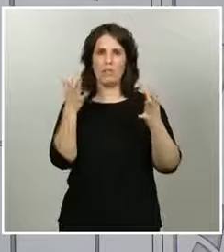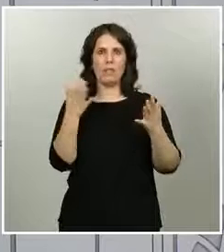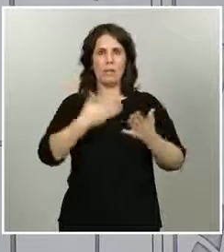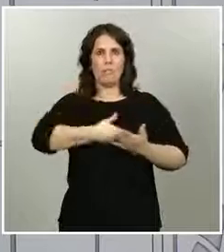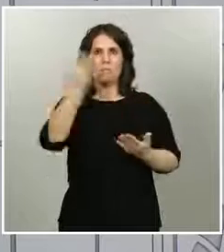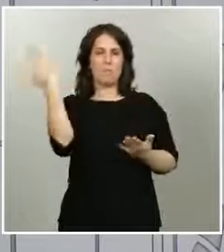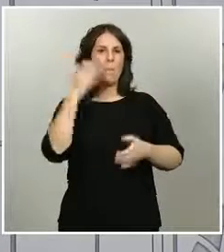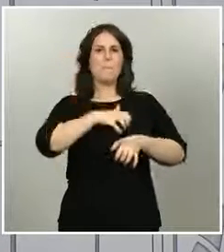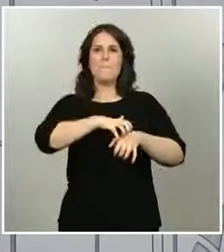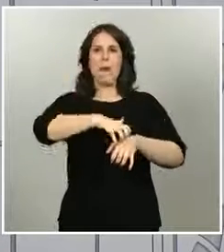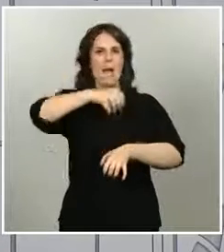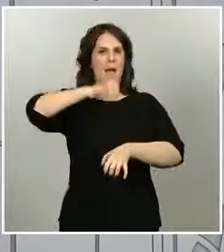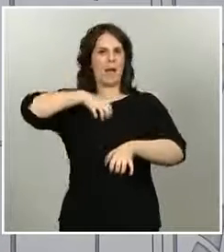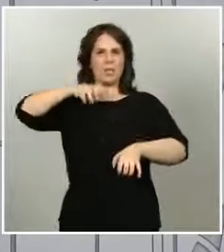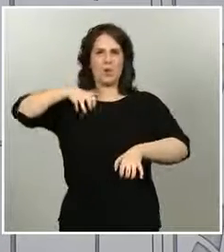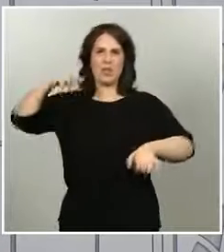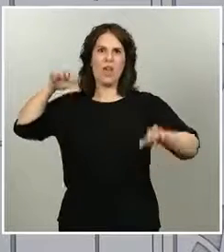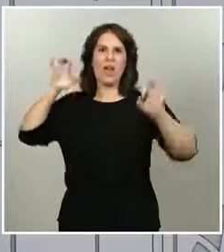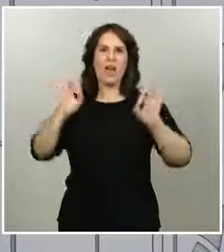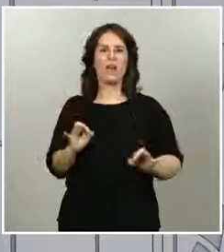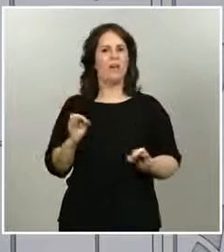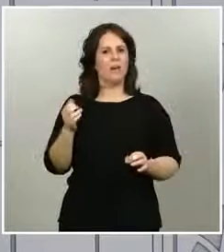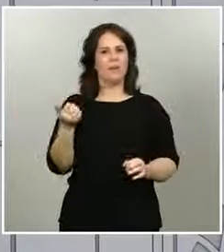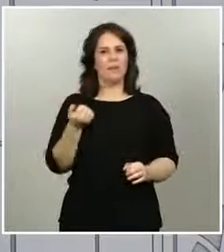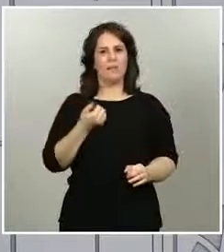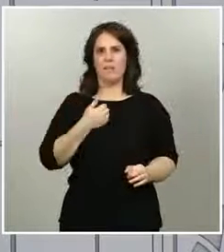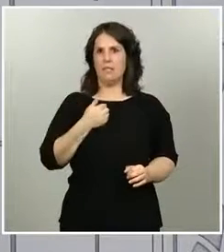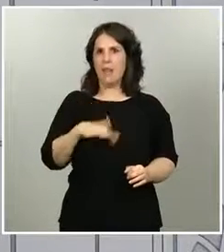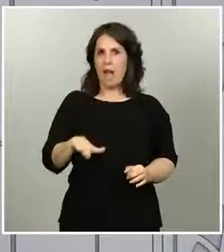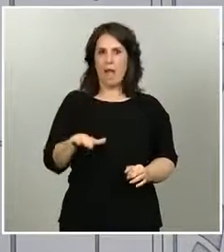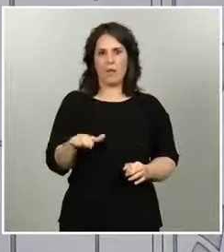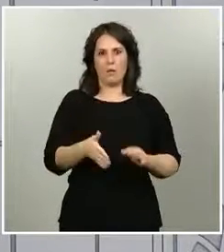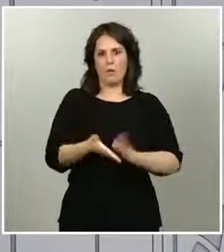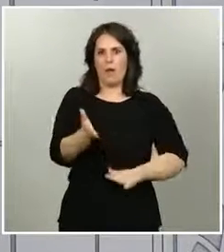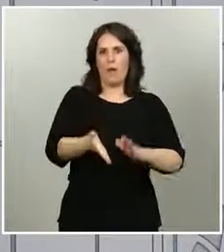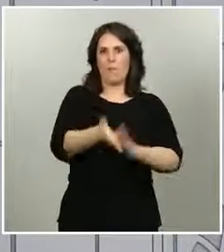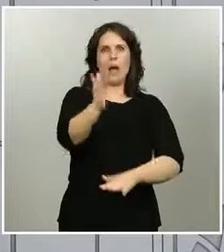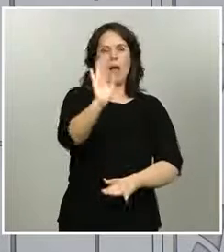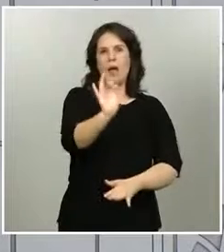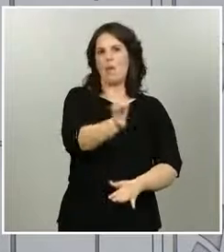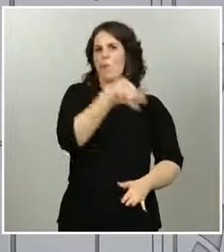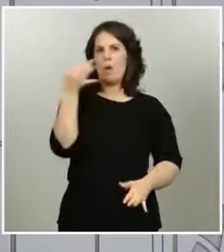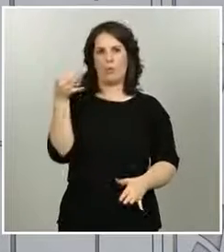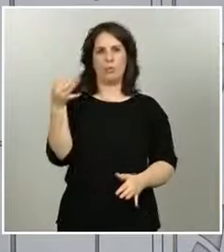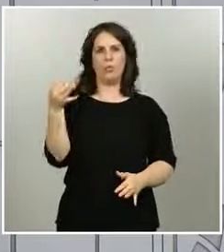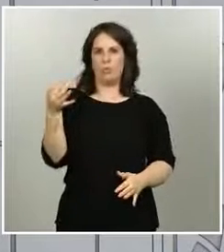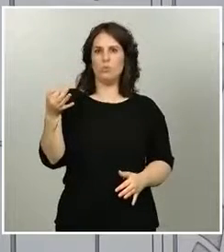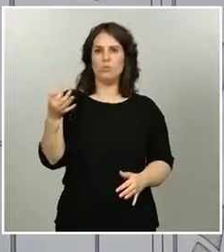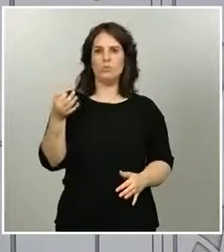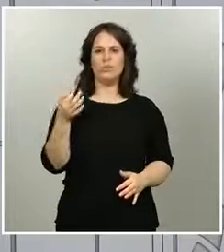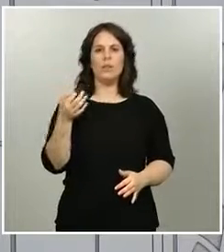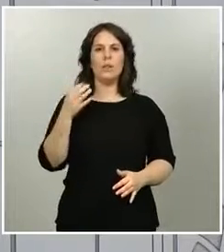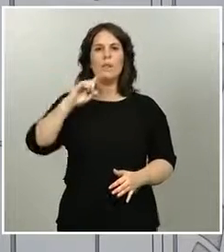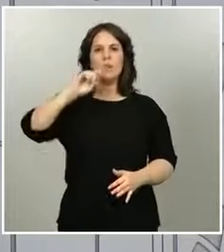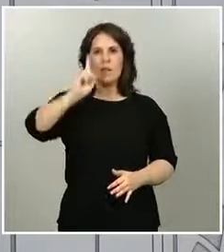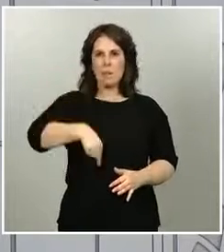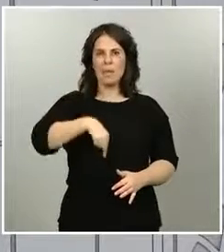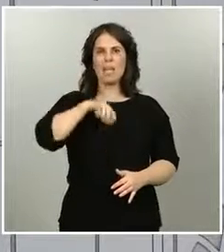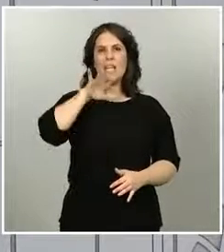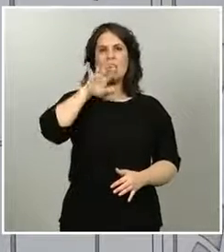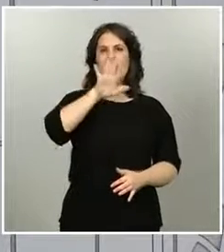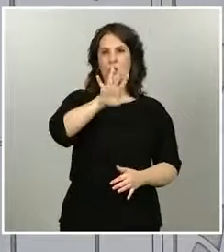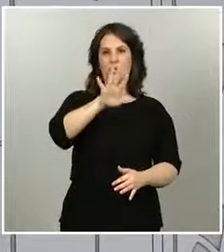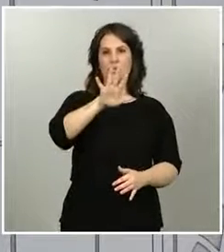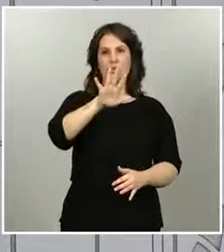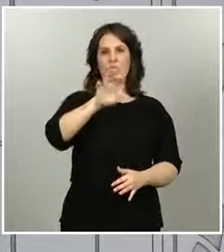nuestro territorio está yendo en una dirección muy adecuada. Y, además, tenemos 513 nuevos